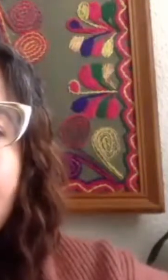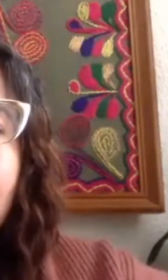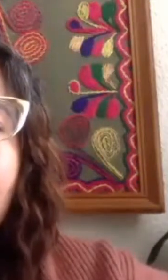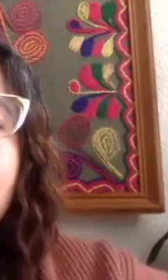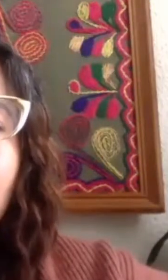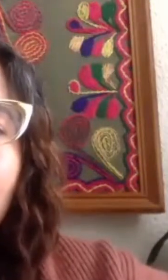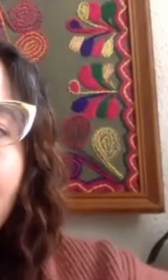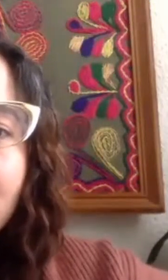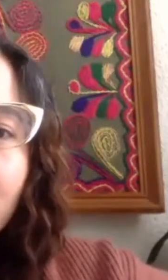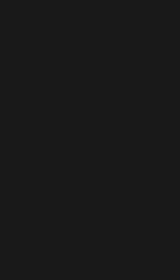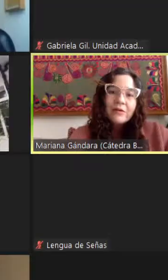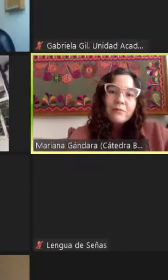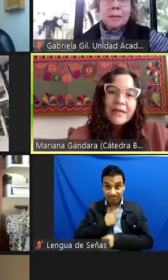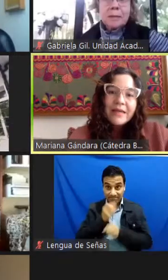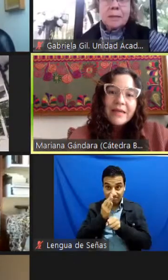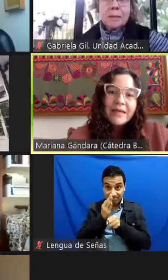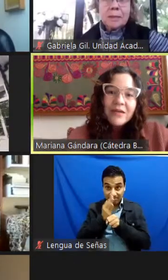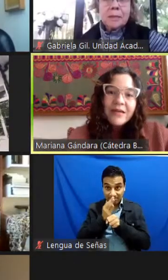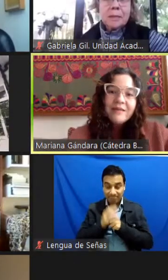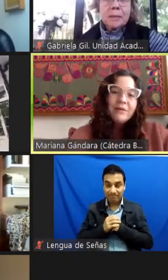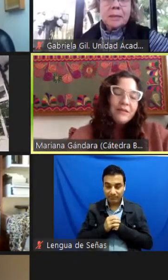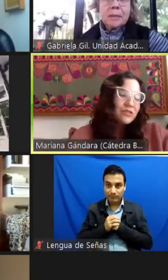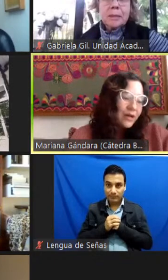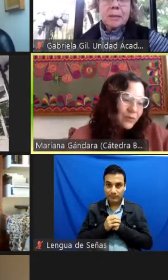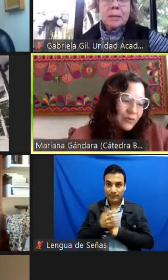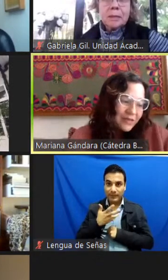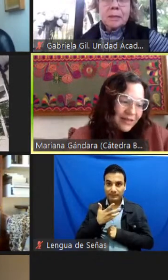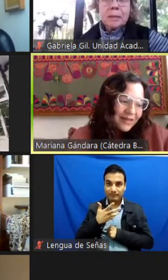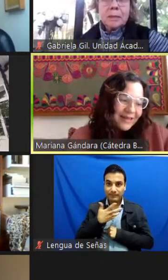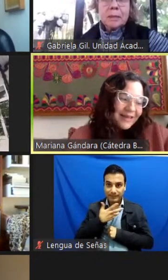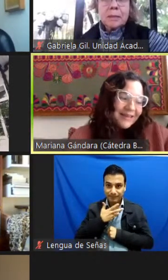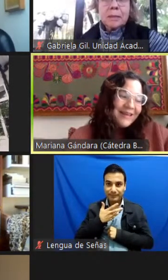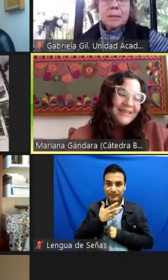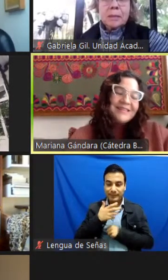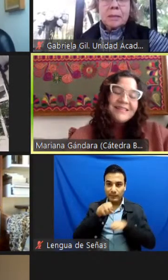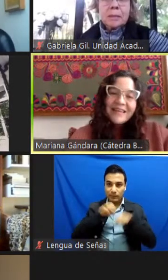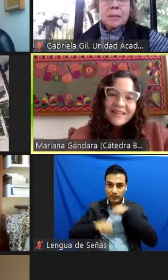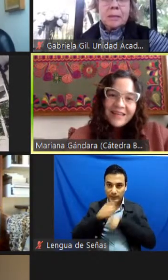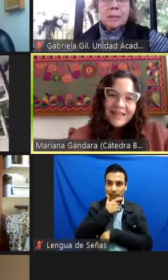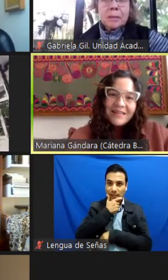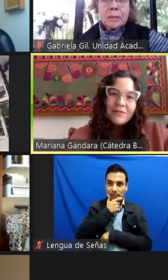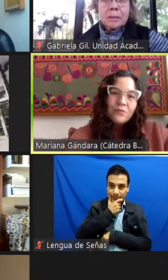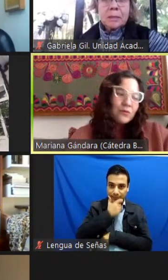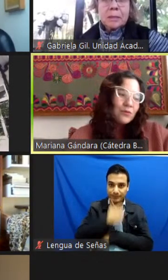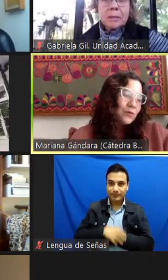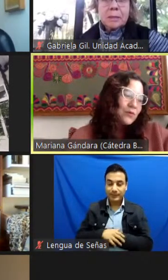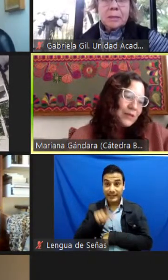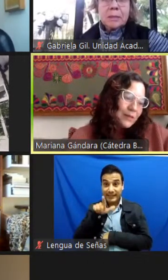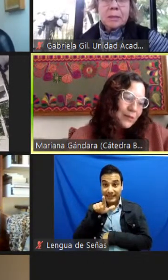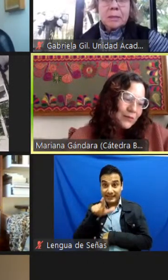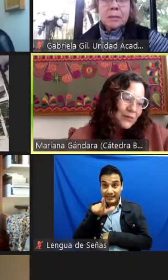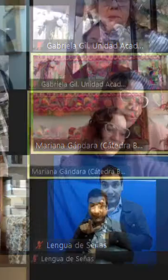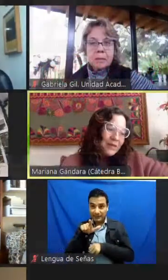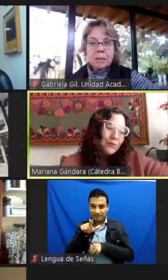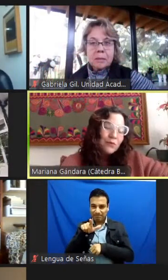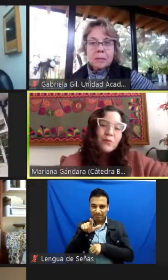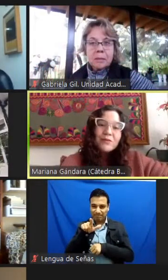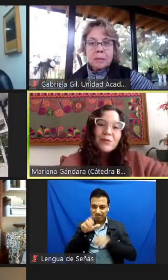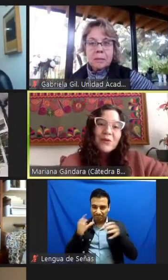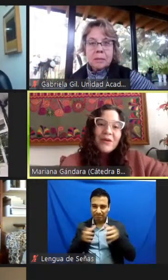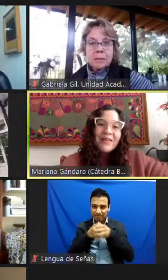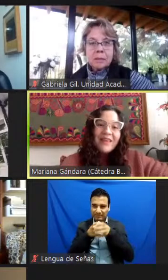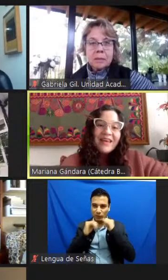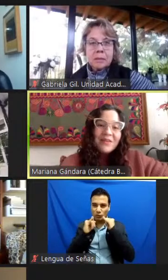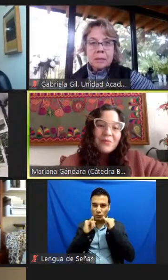en esta acción estemos acompañados del British Council, de 17, Instituto de Estudios Críticos, por